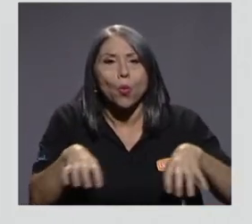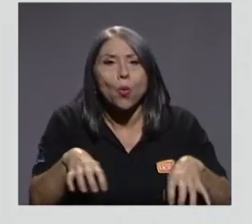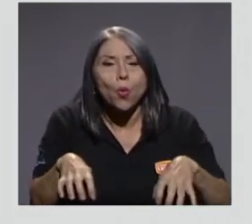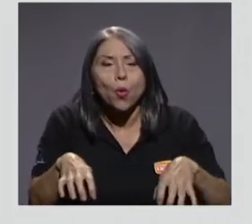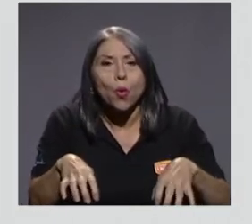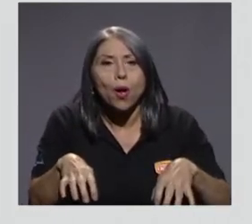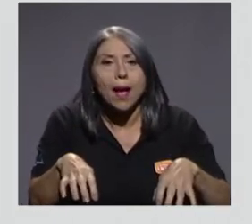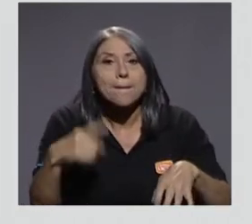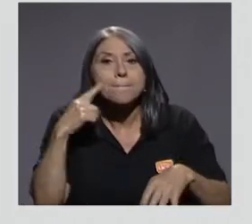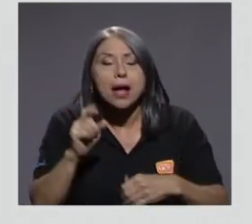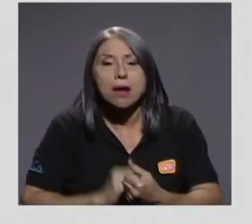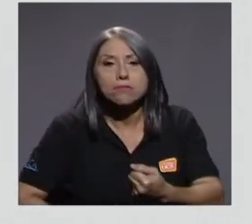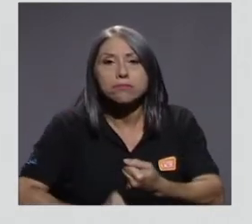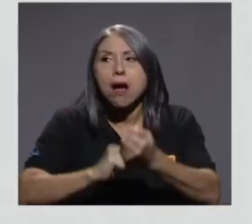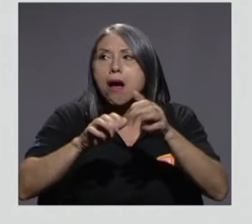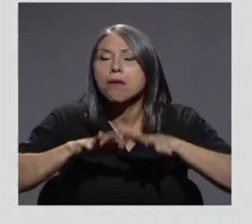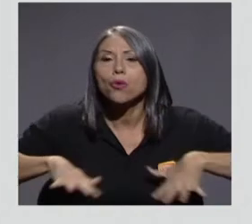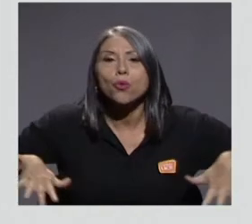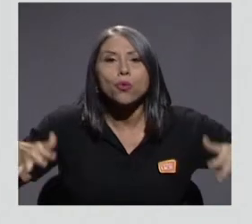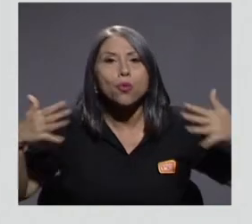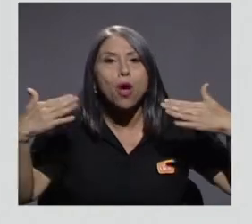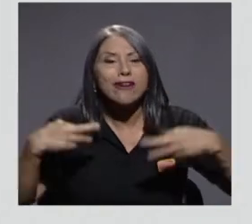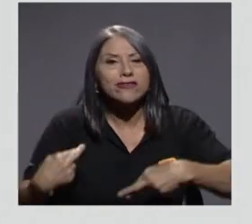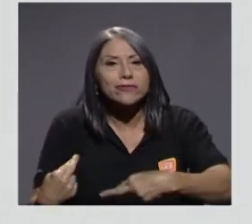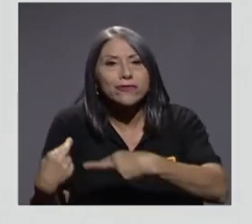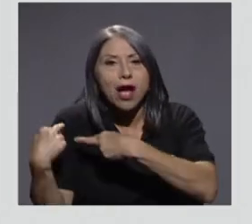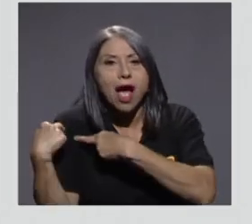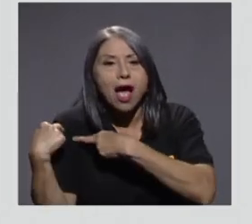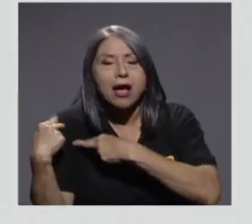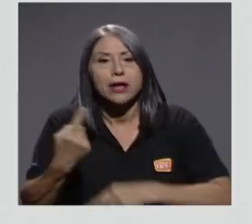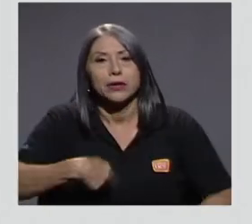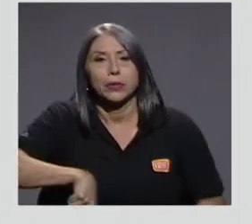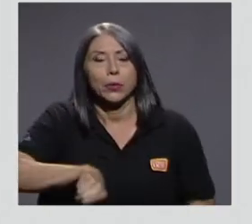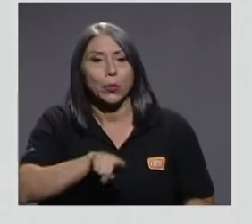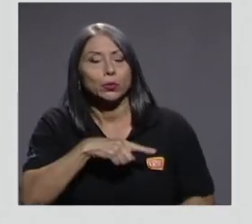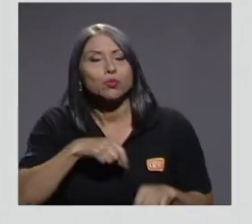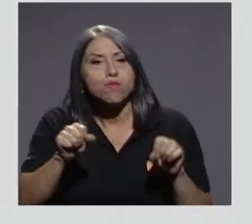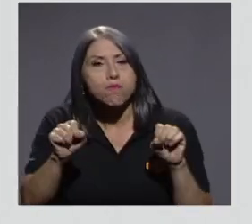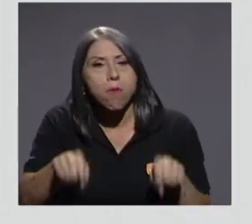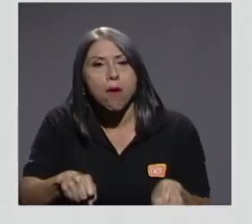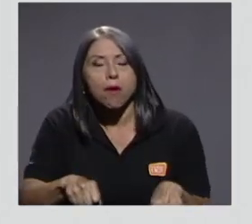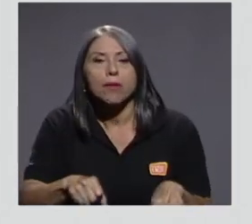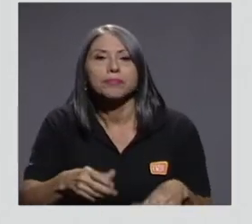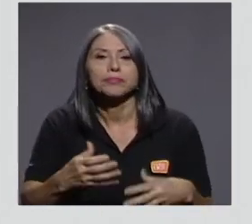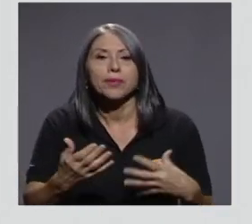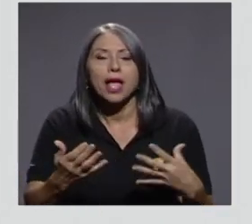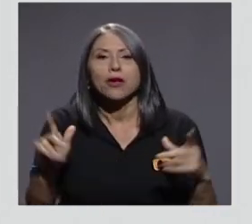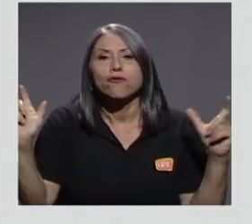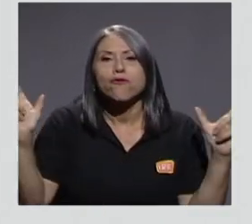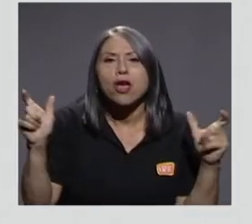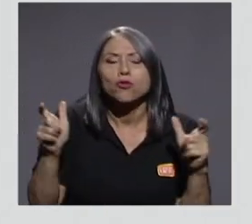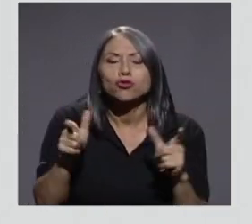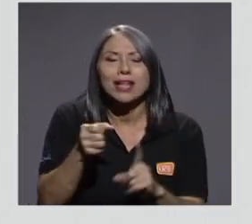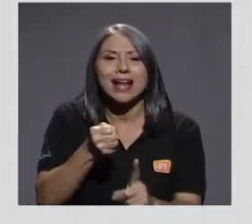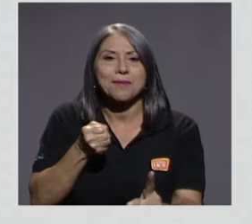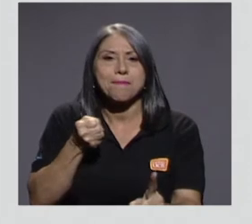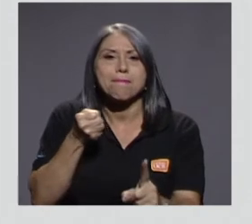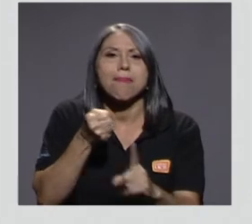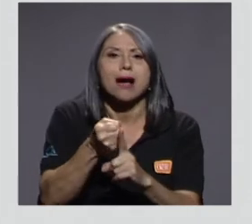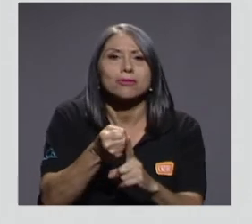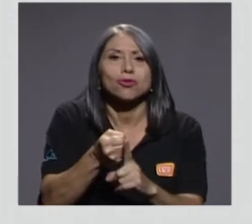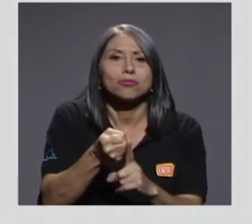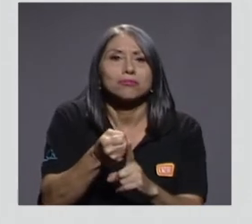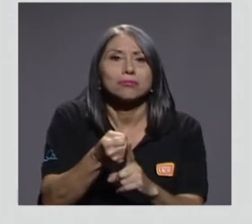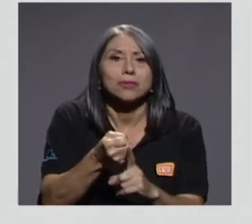promedio ambiente responsable. Entonces, vamos a tener la posibilidad de reducir el impacto que generamos